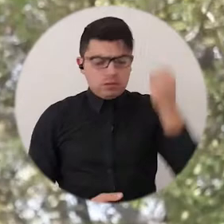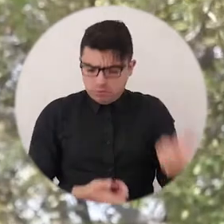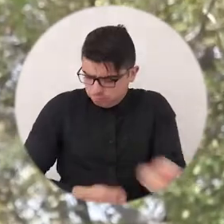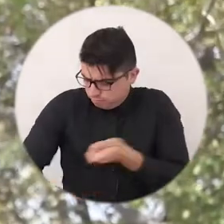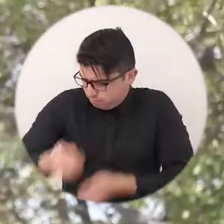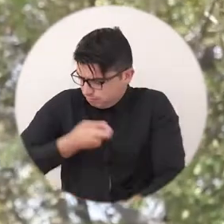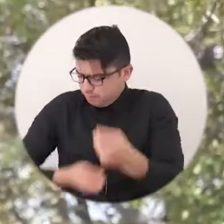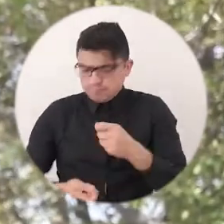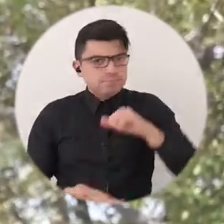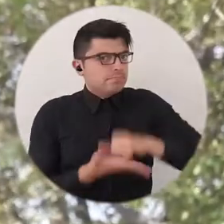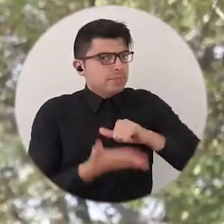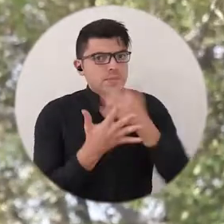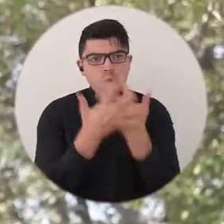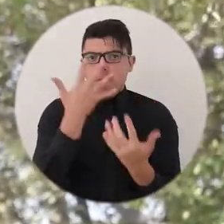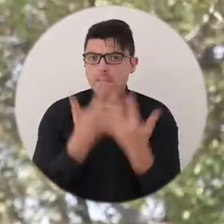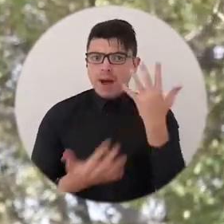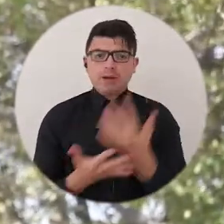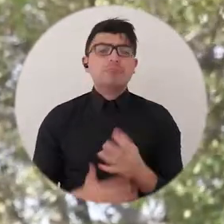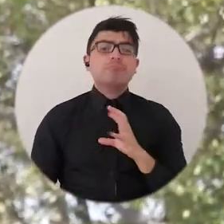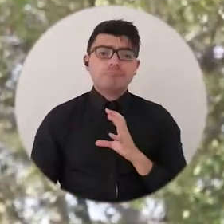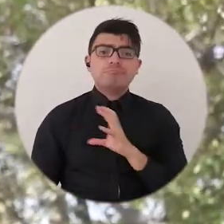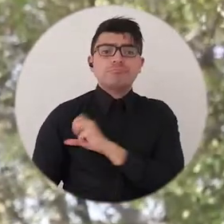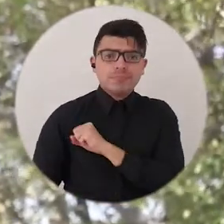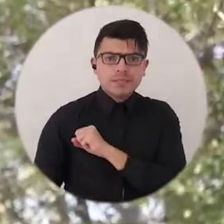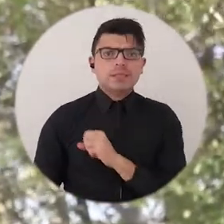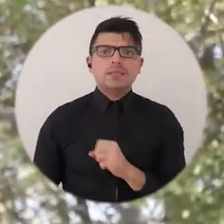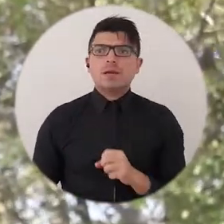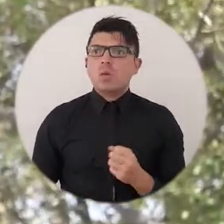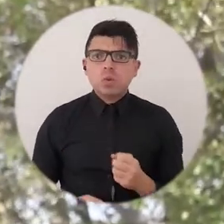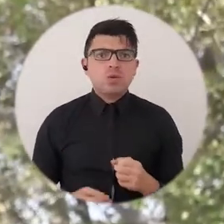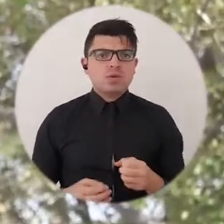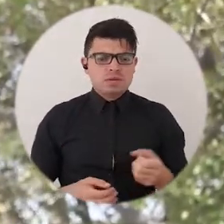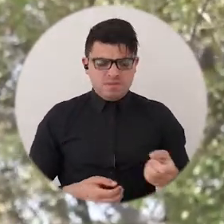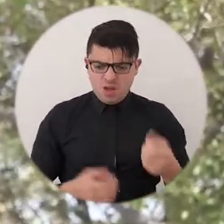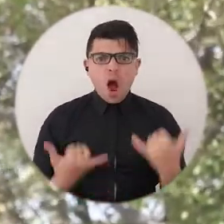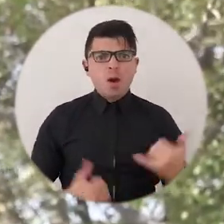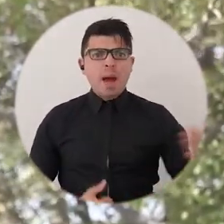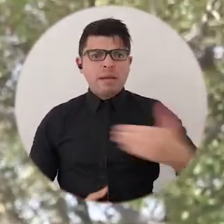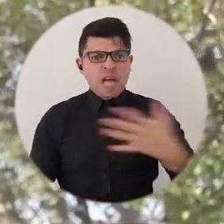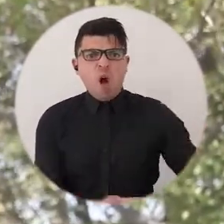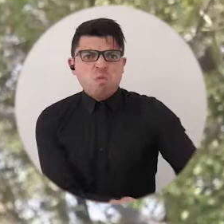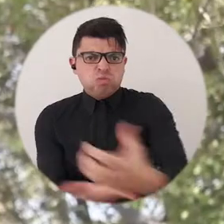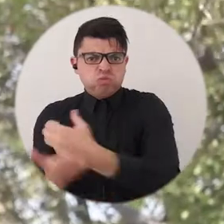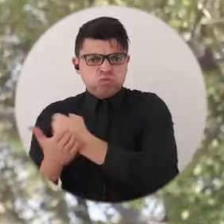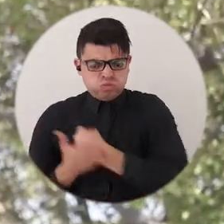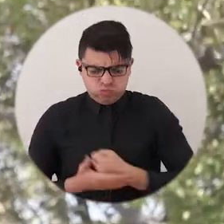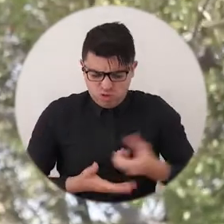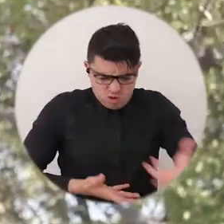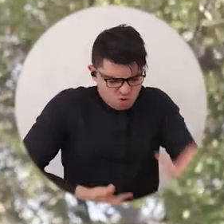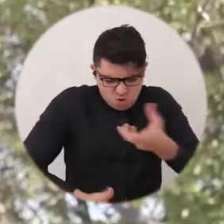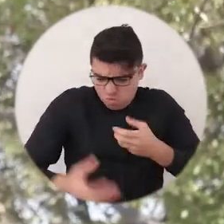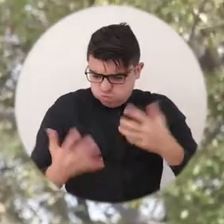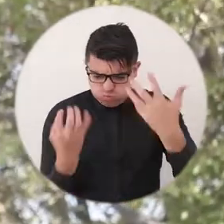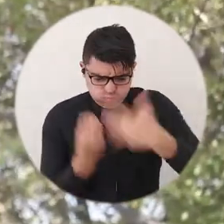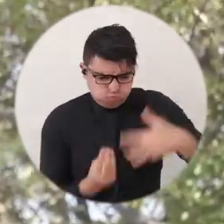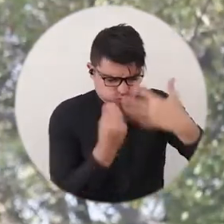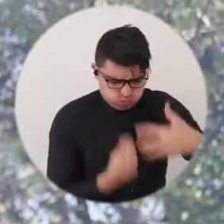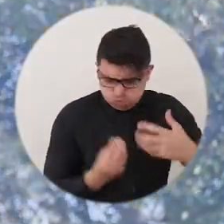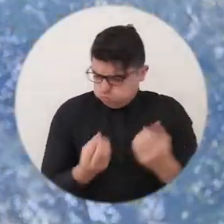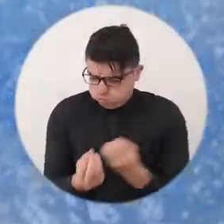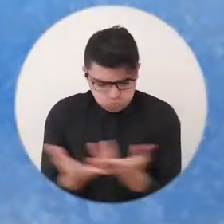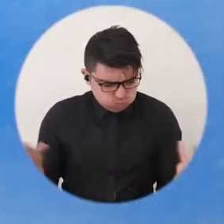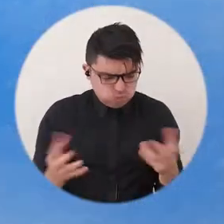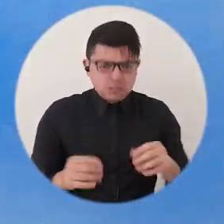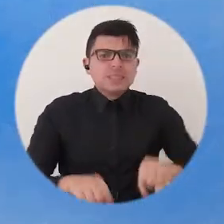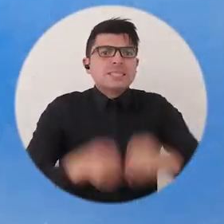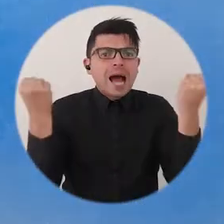hay mucha pesca indiscriminada. Acaba el recurso y las consecuencias son lamentables después como es el caso